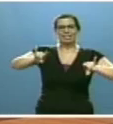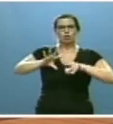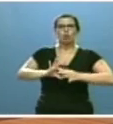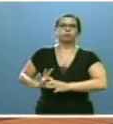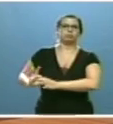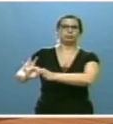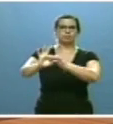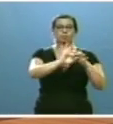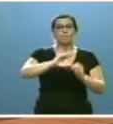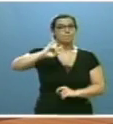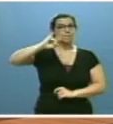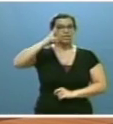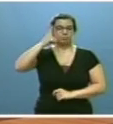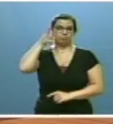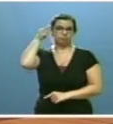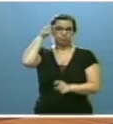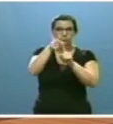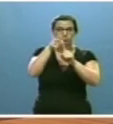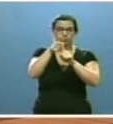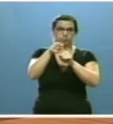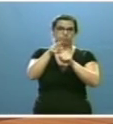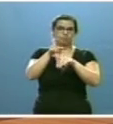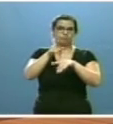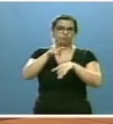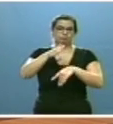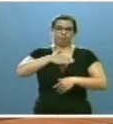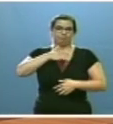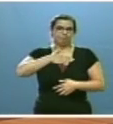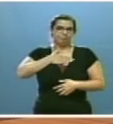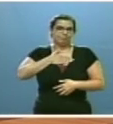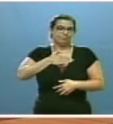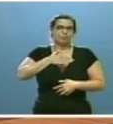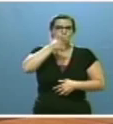especialmente en beneficio de nuestro extenso medio rural.